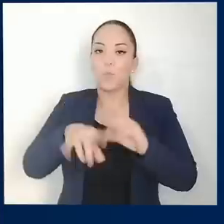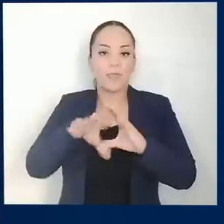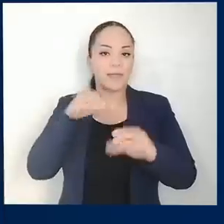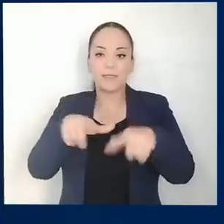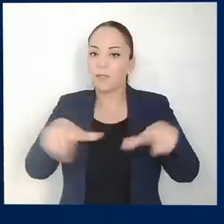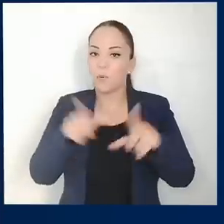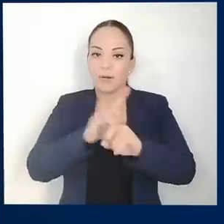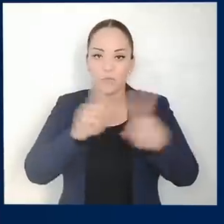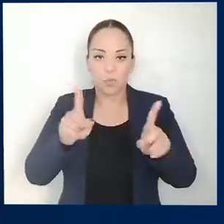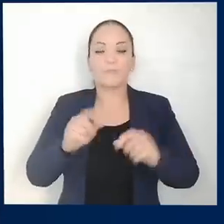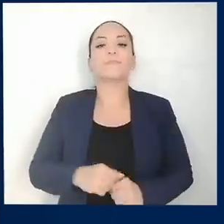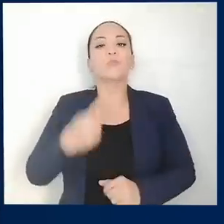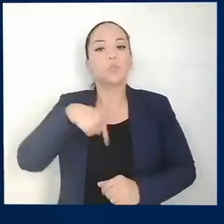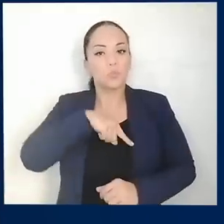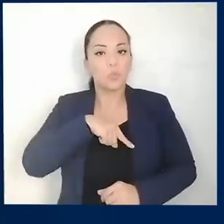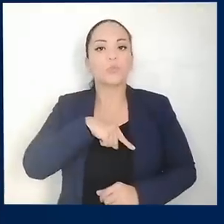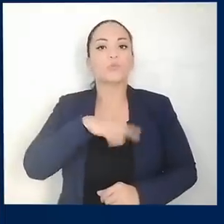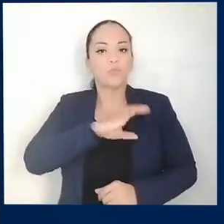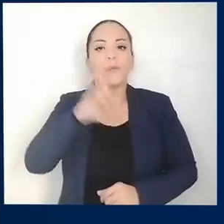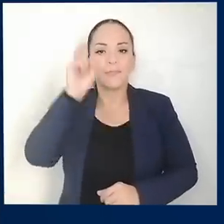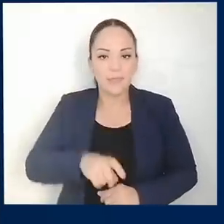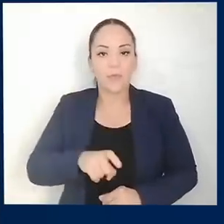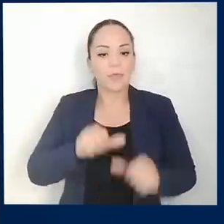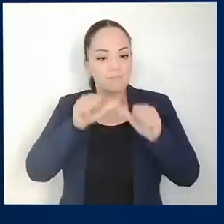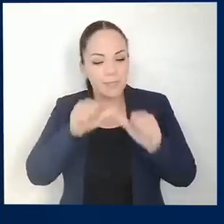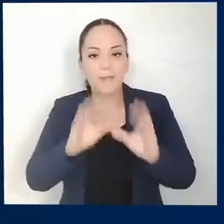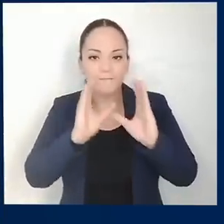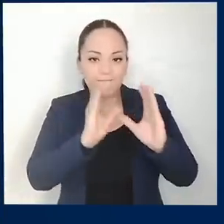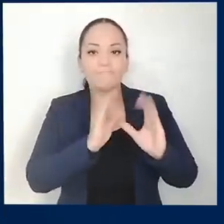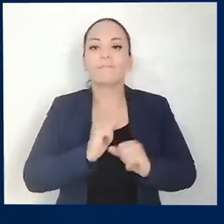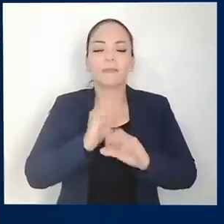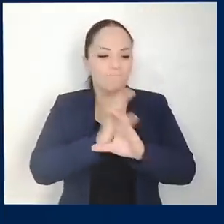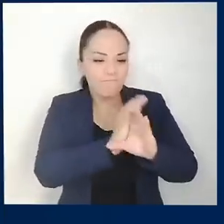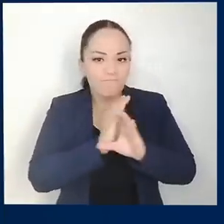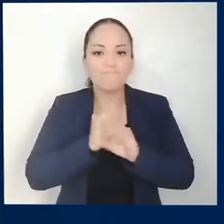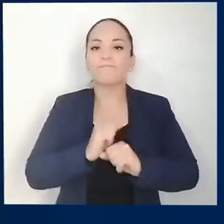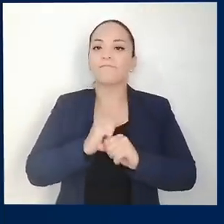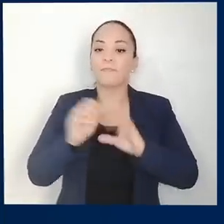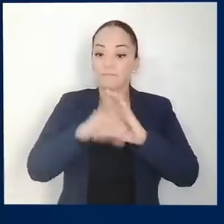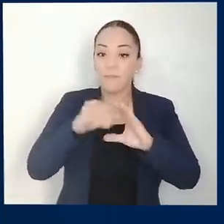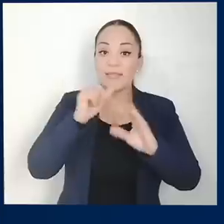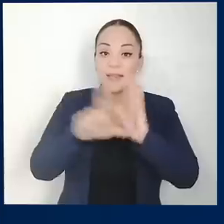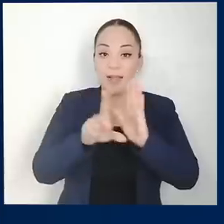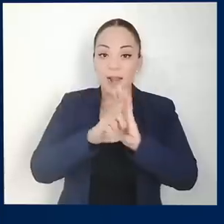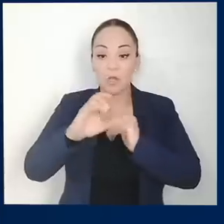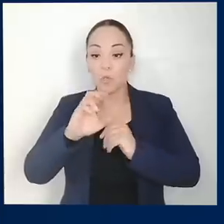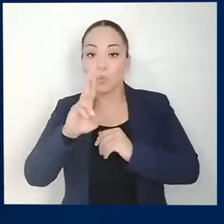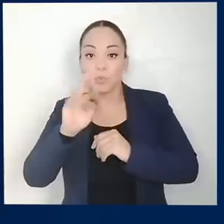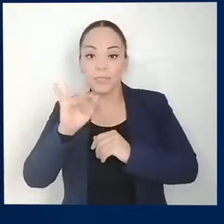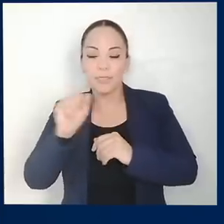Debemos, sí o sí, evitar la extracción ilegal de oro en la zona de Crucitas. Se han dado